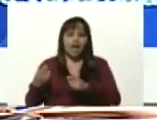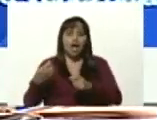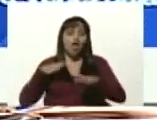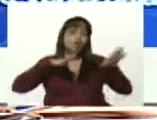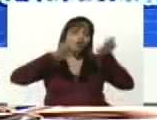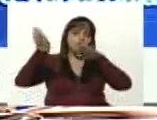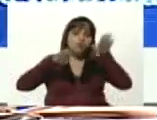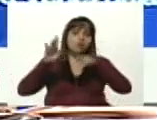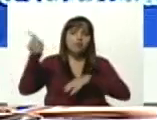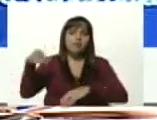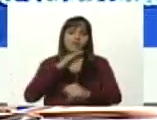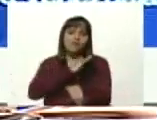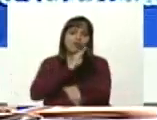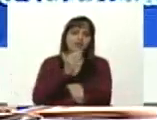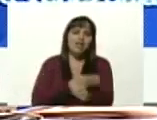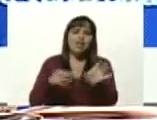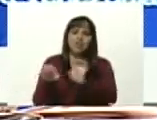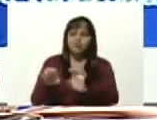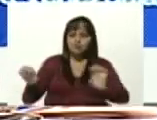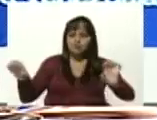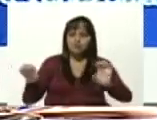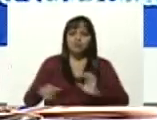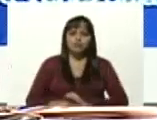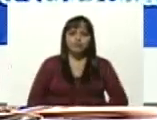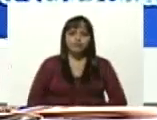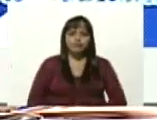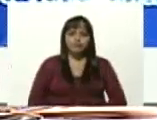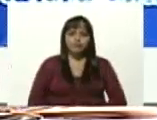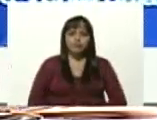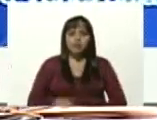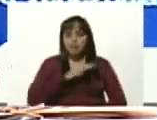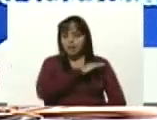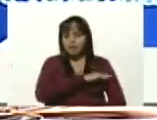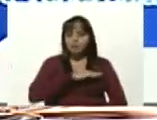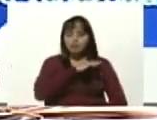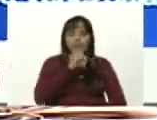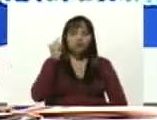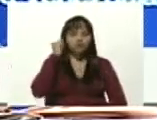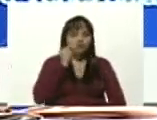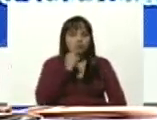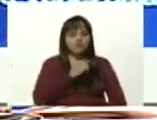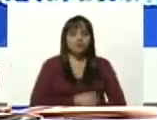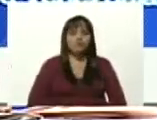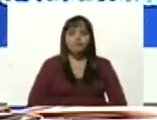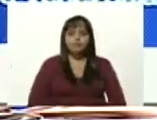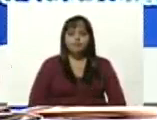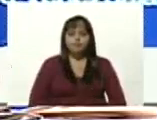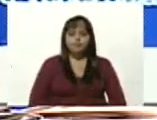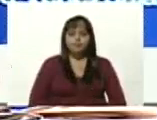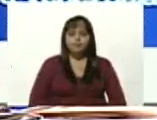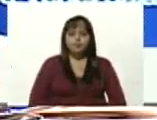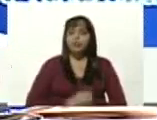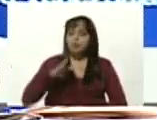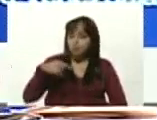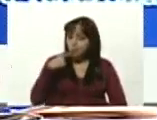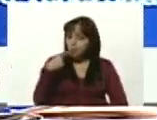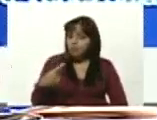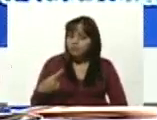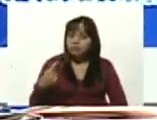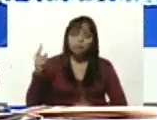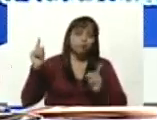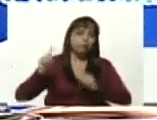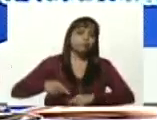supuesto fortalecer la educación a través de la misión Sucre. Actualmente podemos decir también